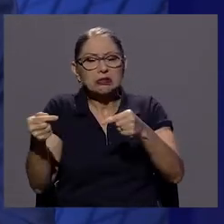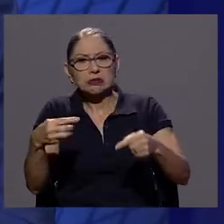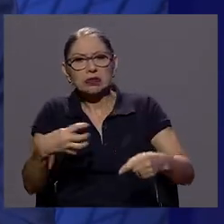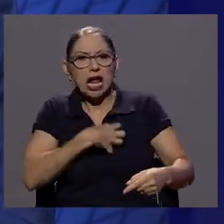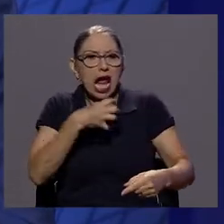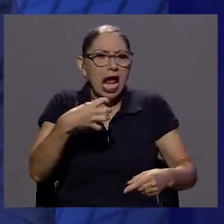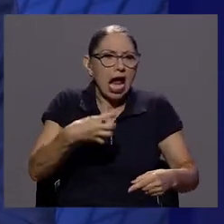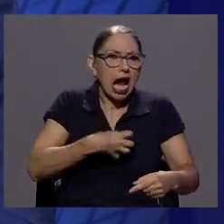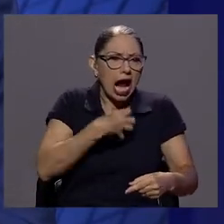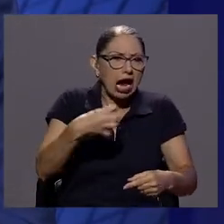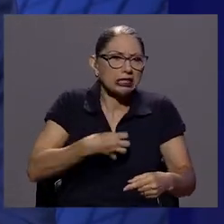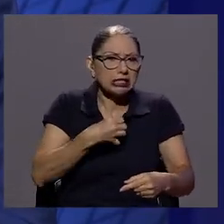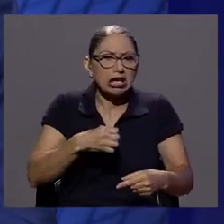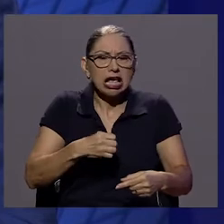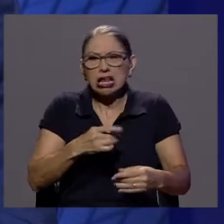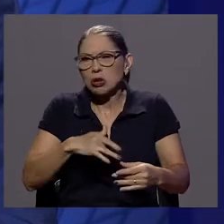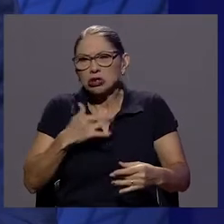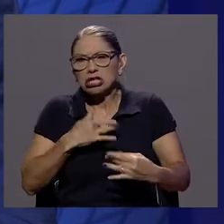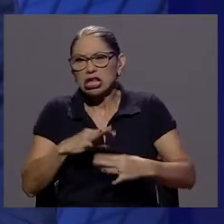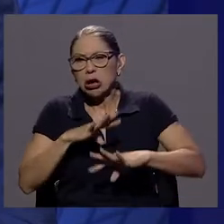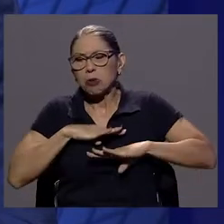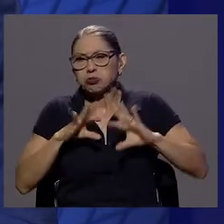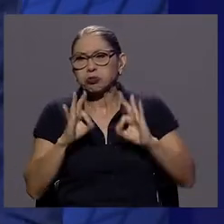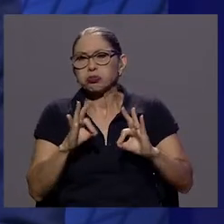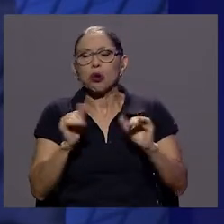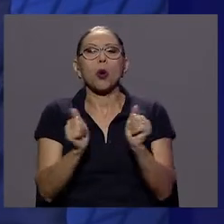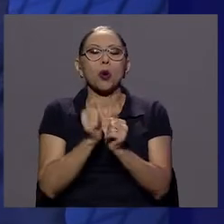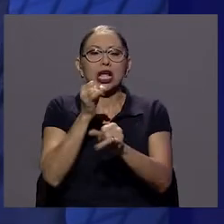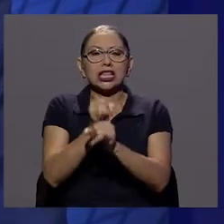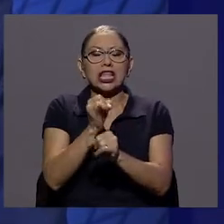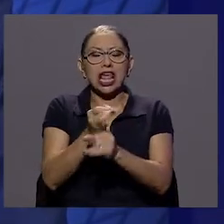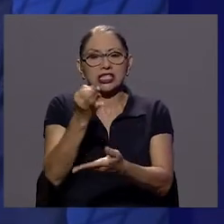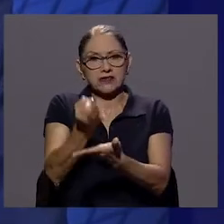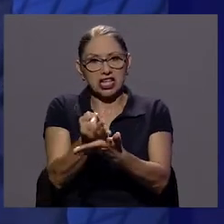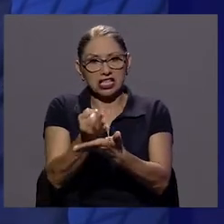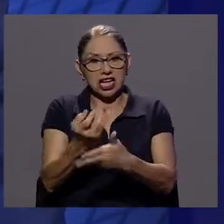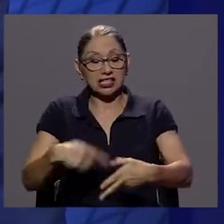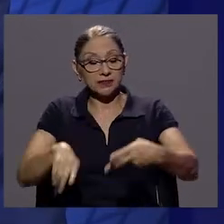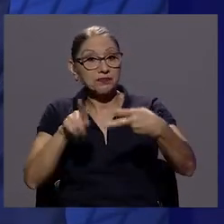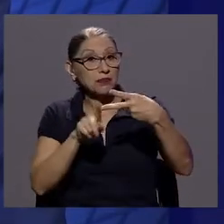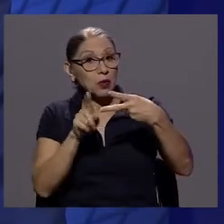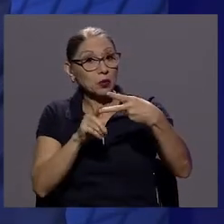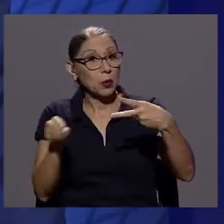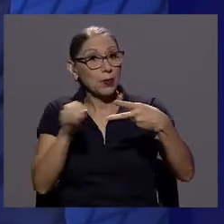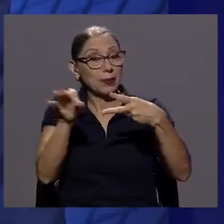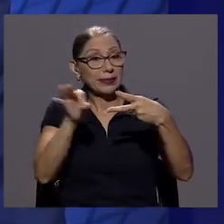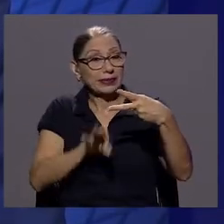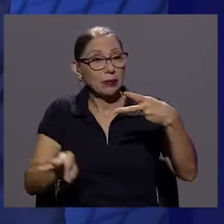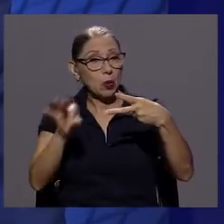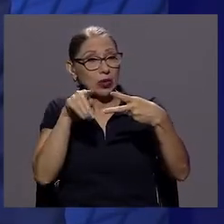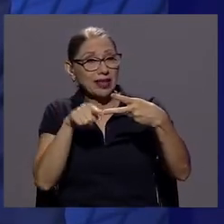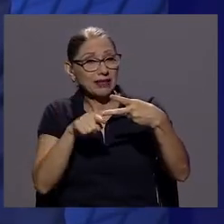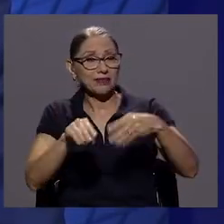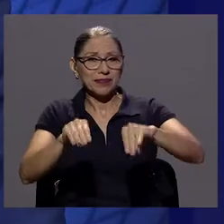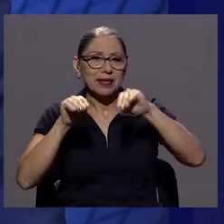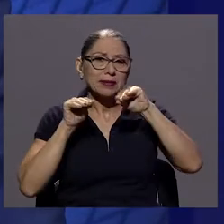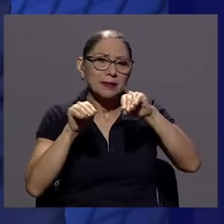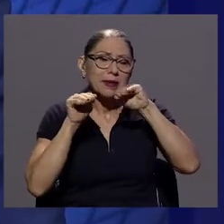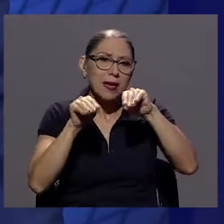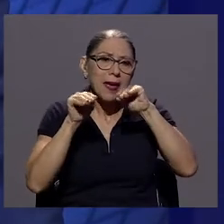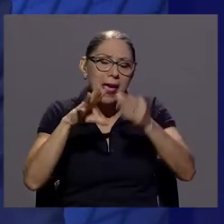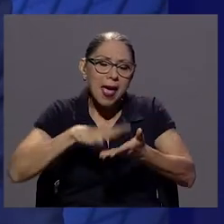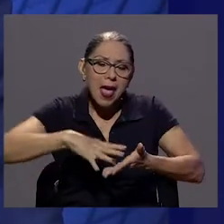inconformidades que las personas tienen con las entidades financieras. Y en segundo lugar, que es quizás el tema más importante, educación